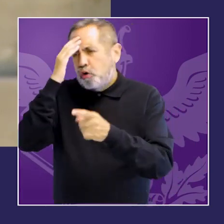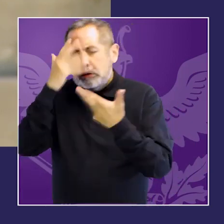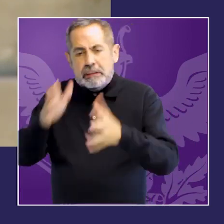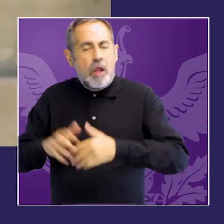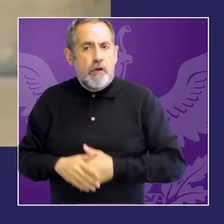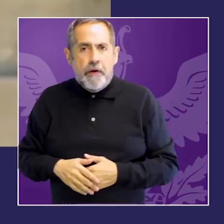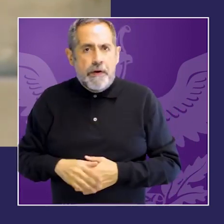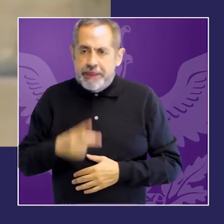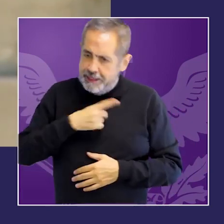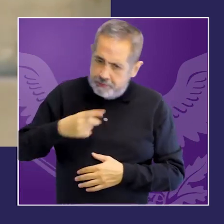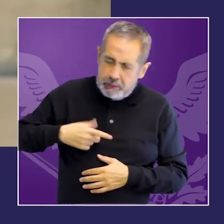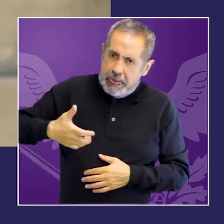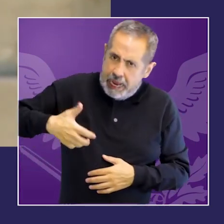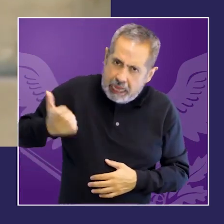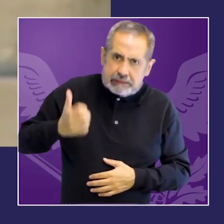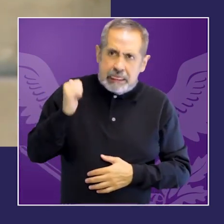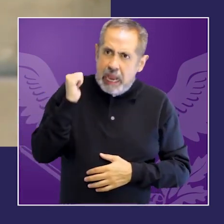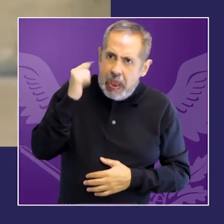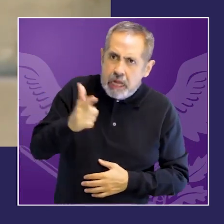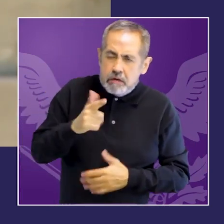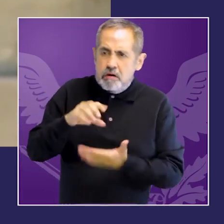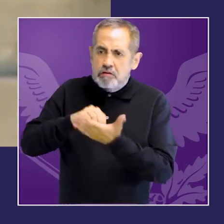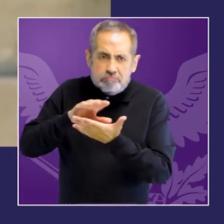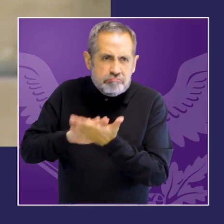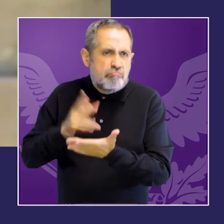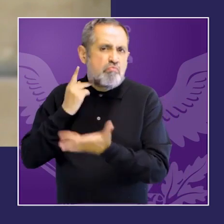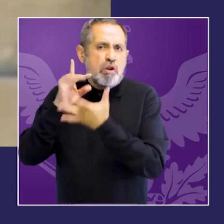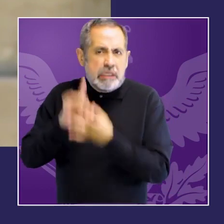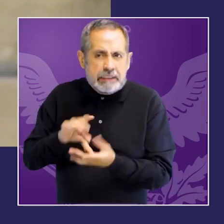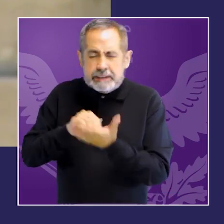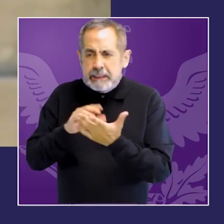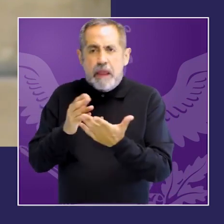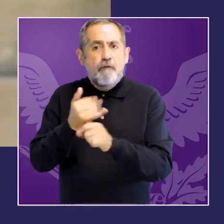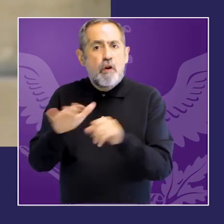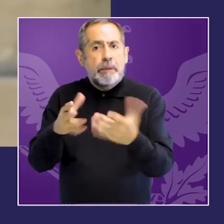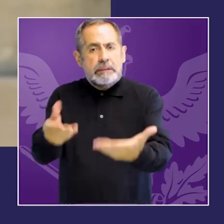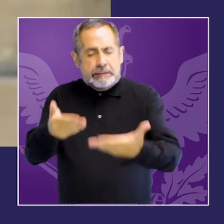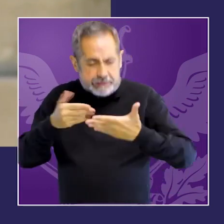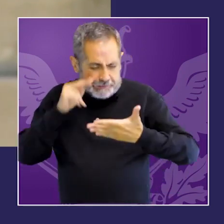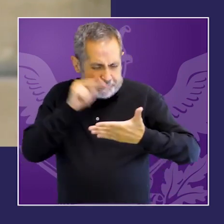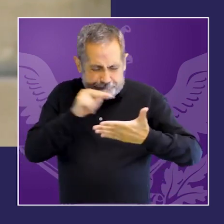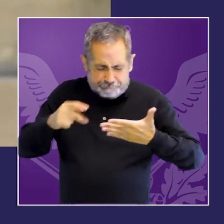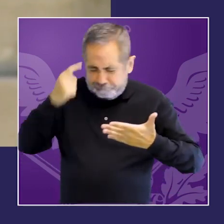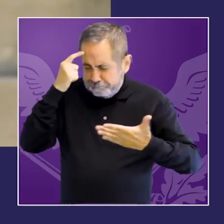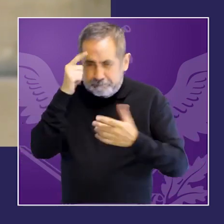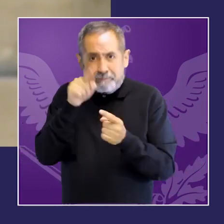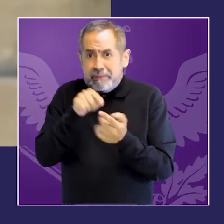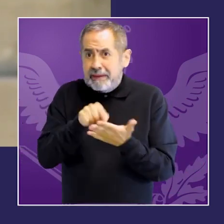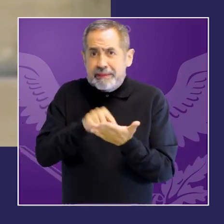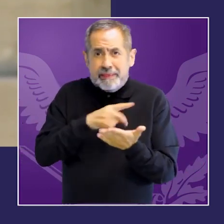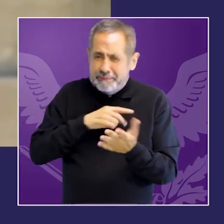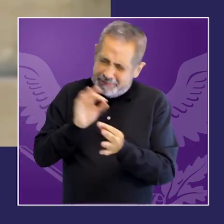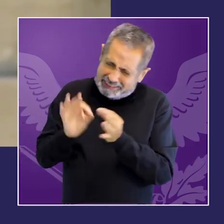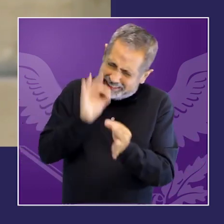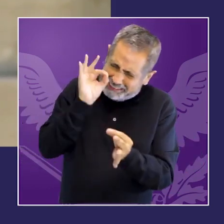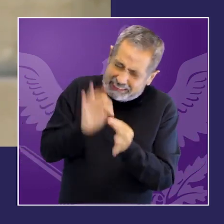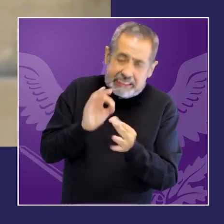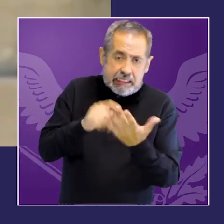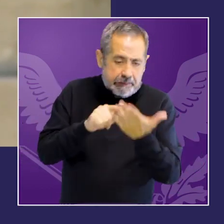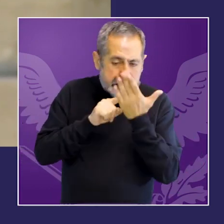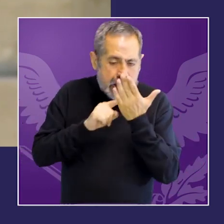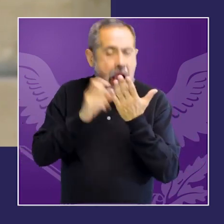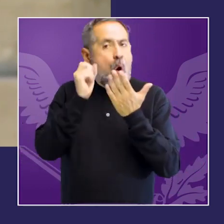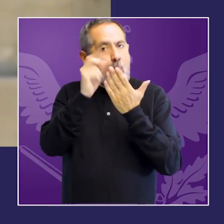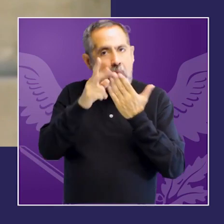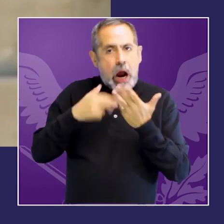los sistemas de justicia de la región, pudimos analizar el rol de los ministerios públicos en las políticas de investigación y abordaje